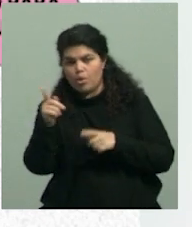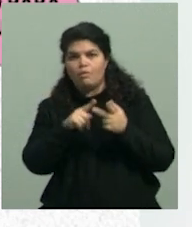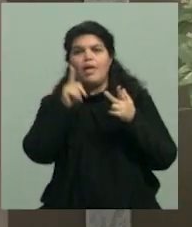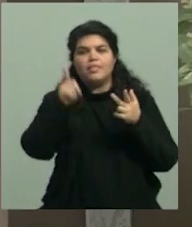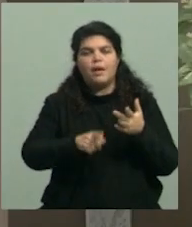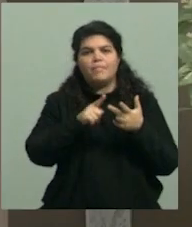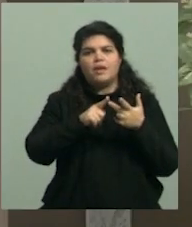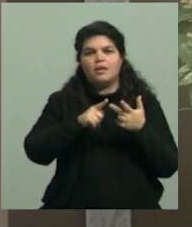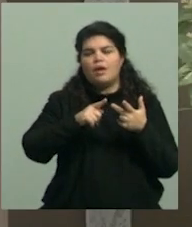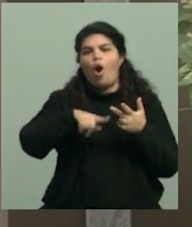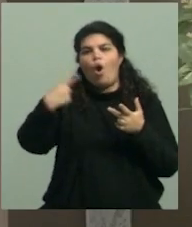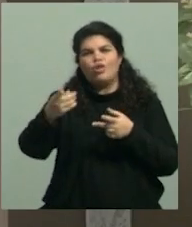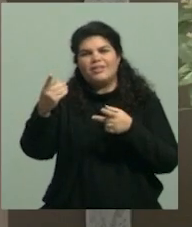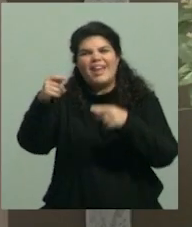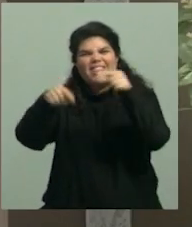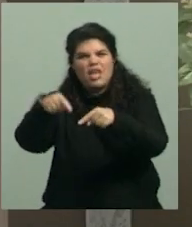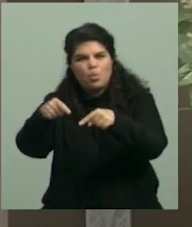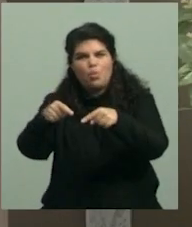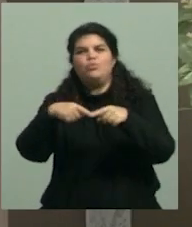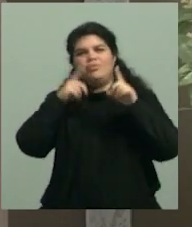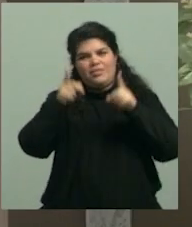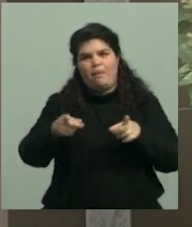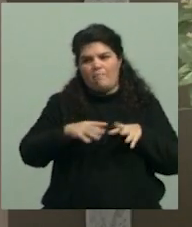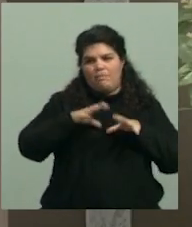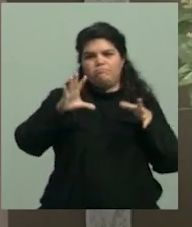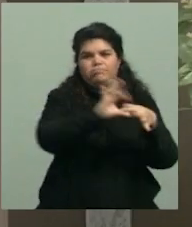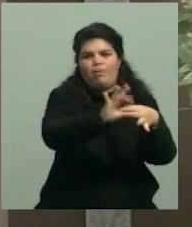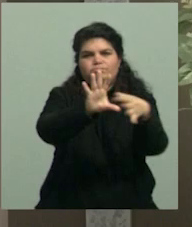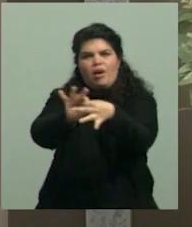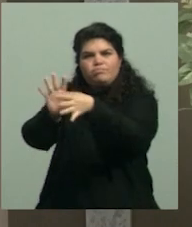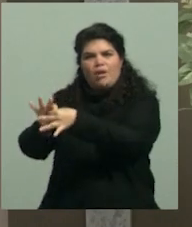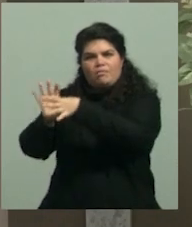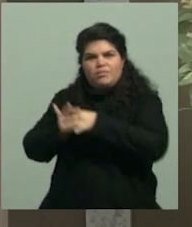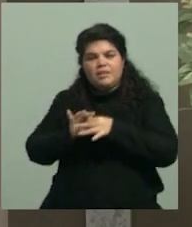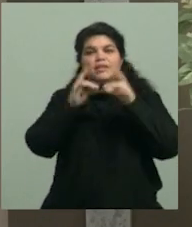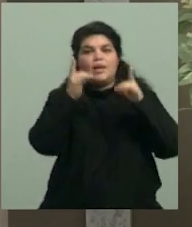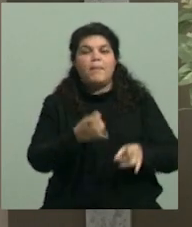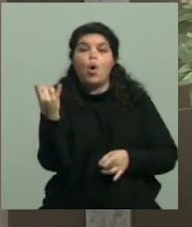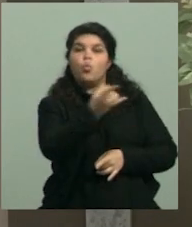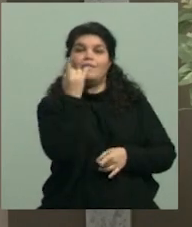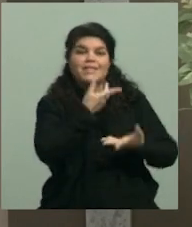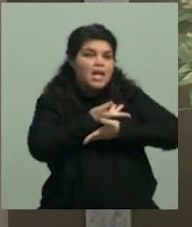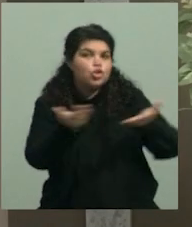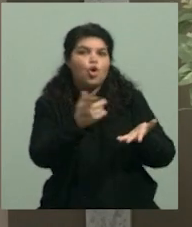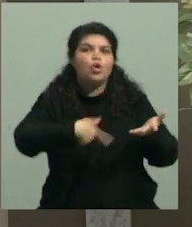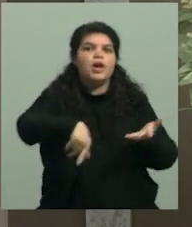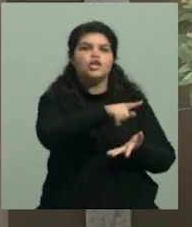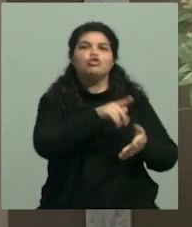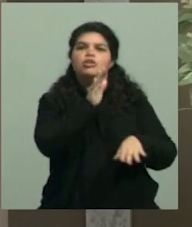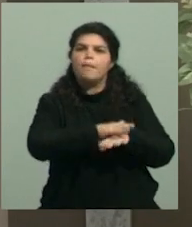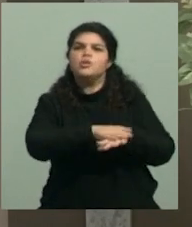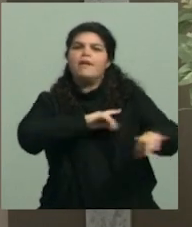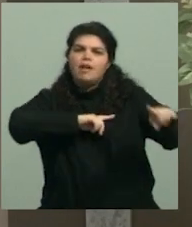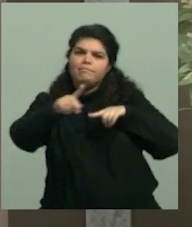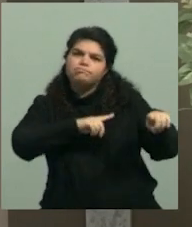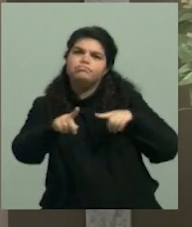Córdoba, y bueno, invitar a toda nuestra comunidad universitaria, que son los gestores, los que han hecho posible que